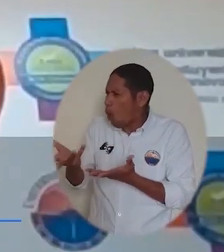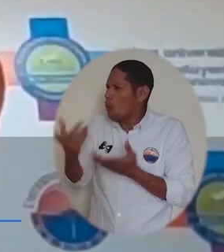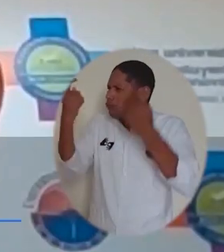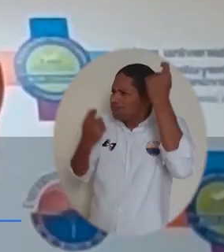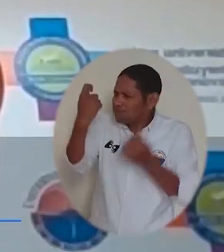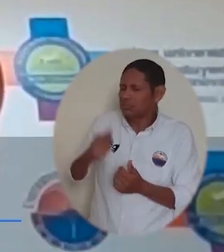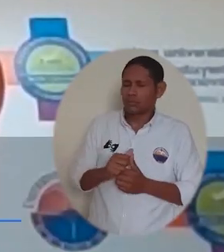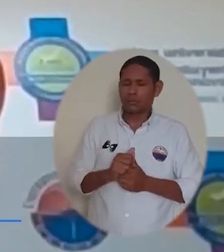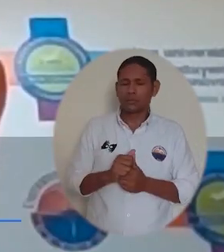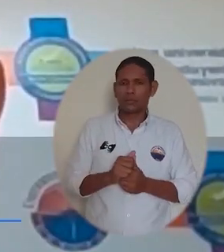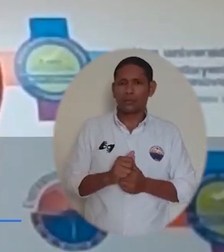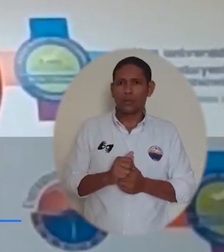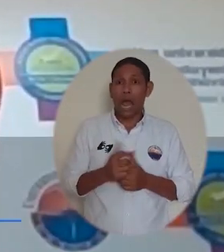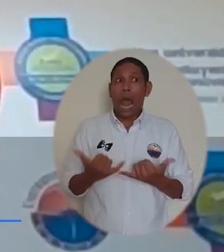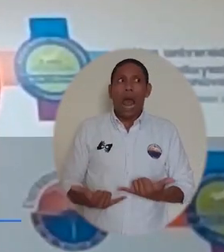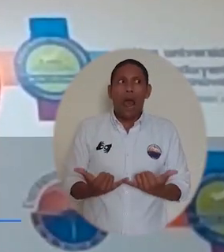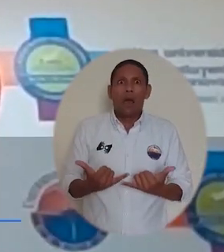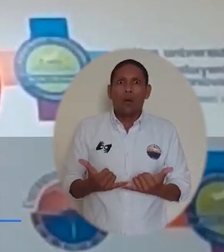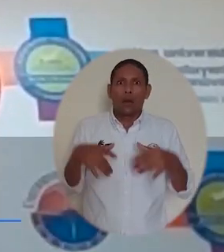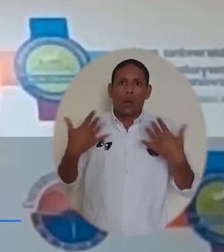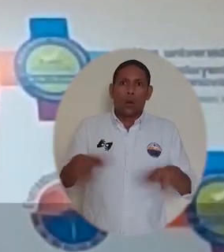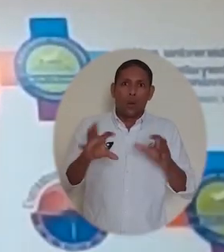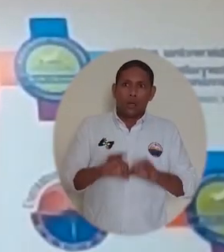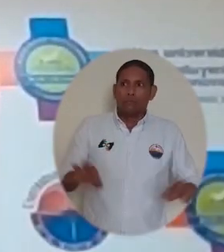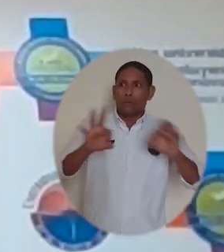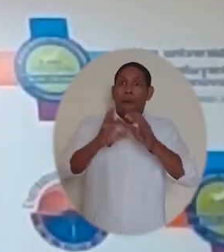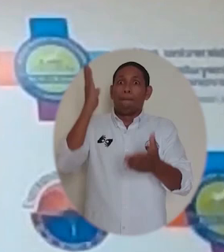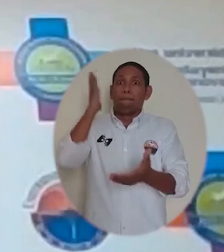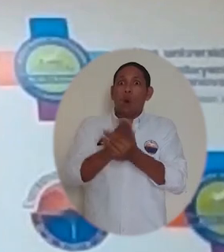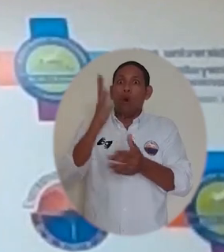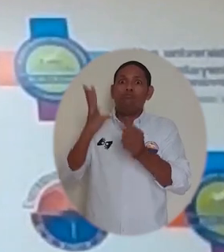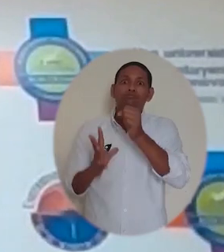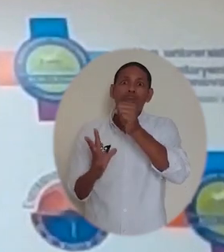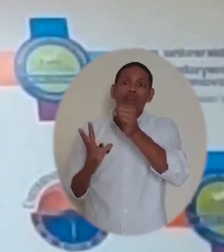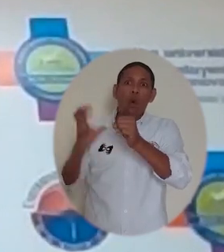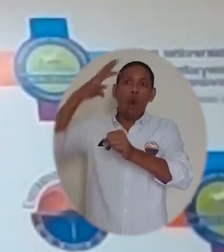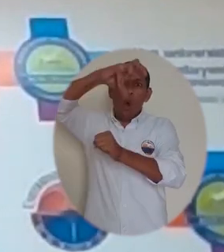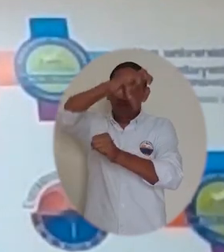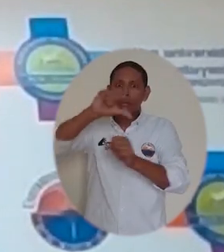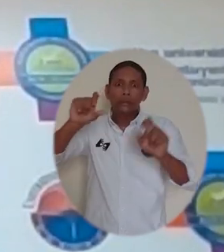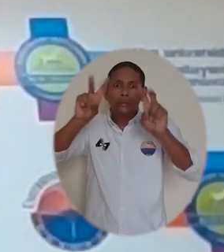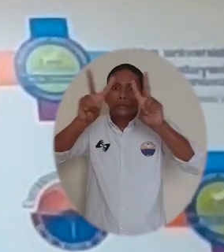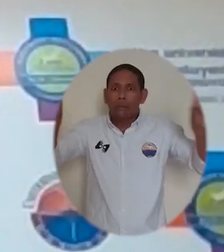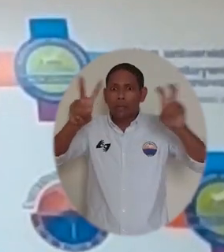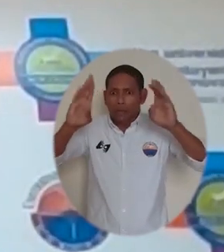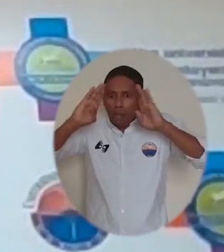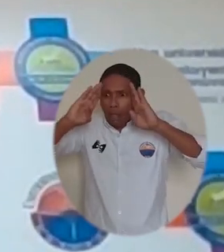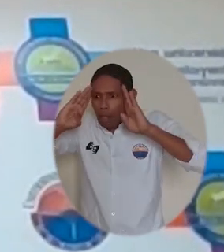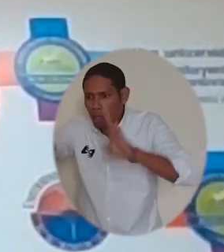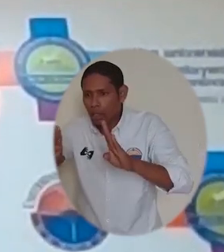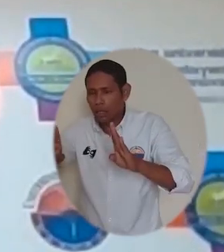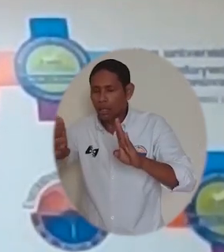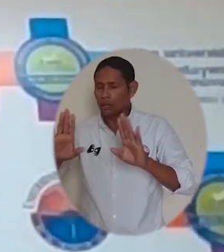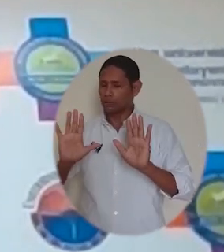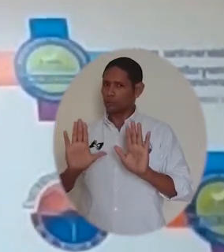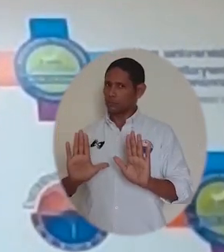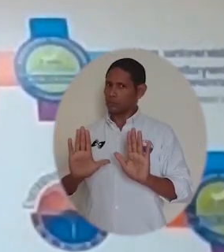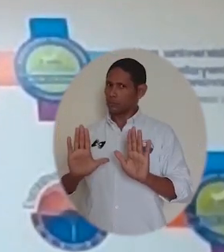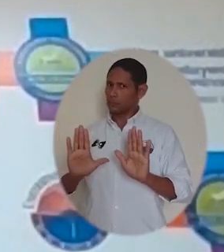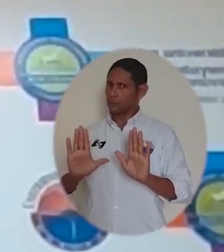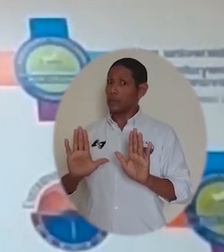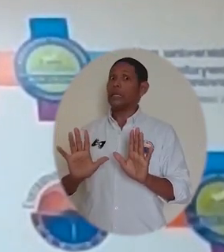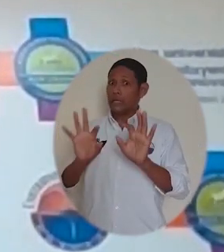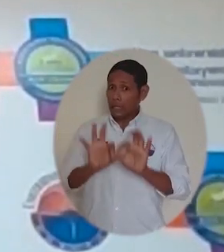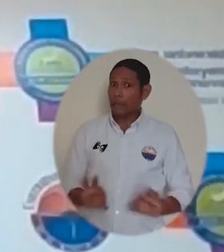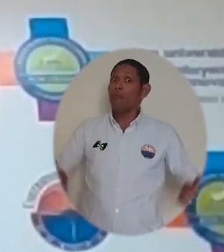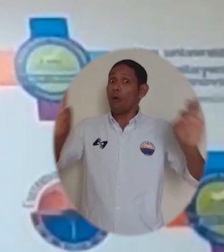los cuales si bien la agenda de la salud y de la situación del COVID colma todos los titulares hay que entender